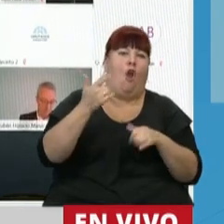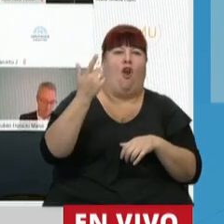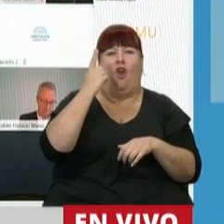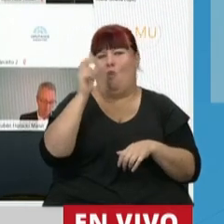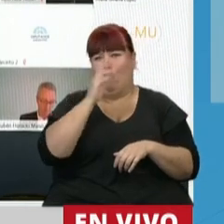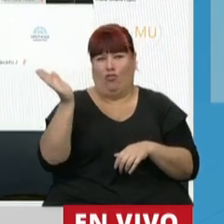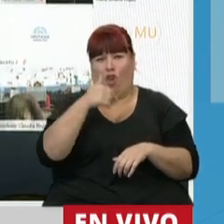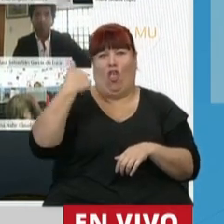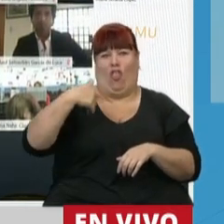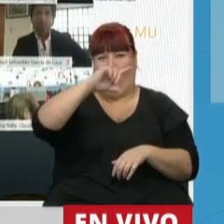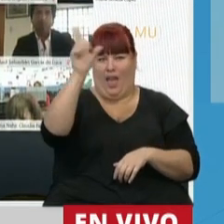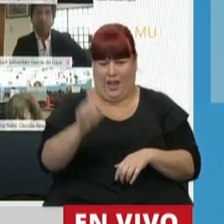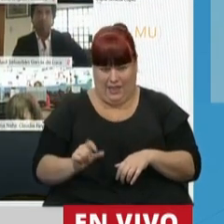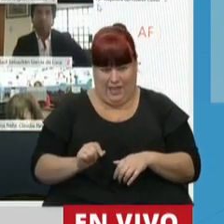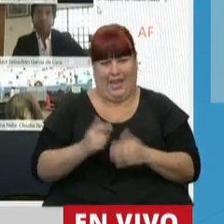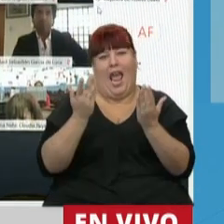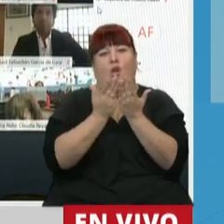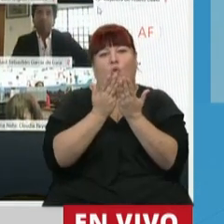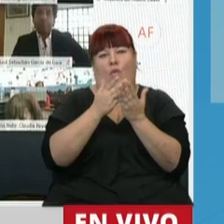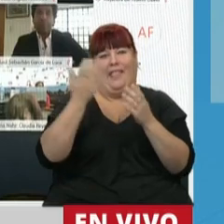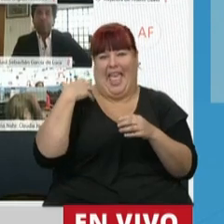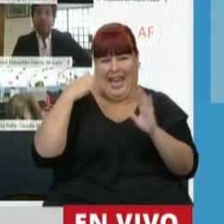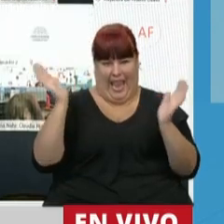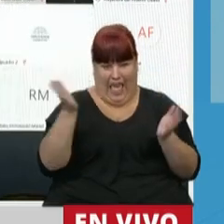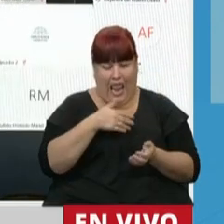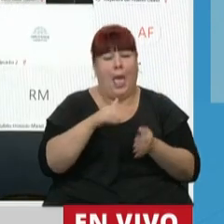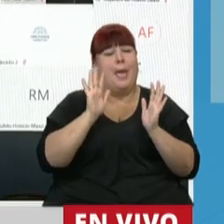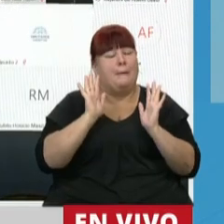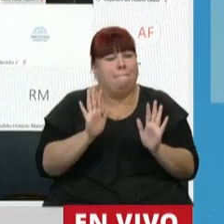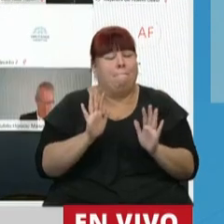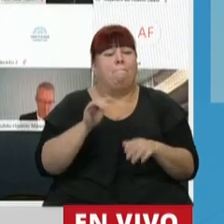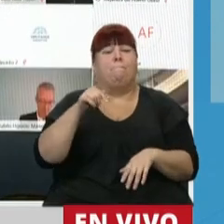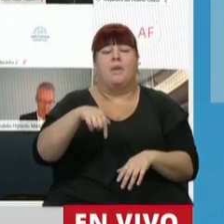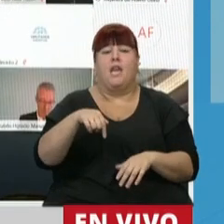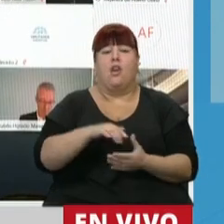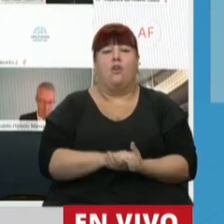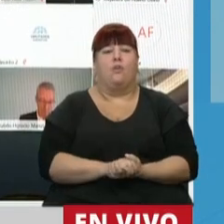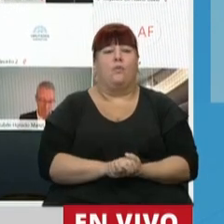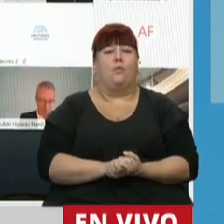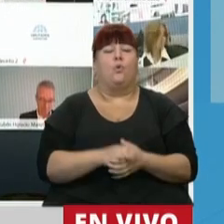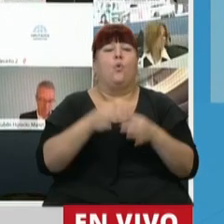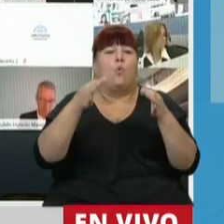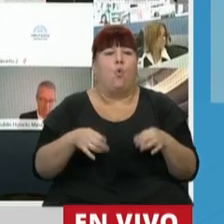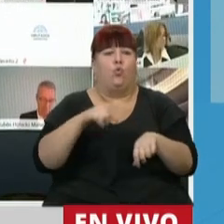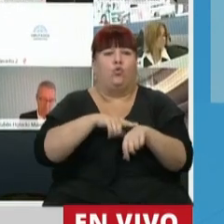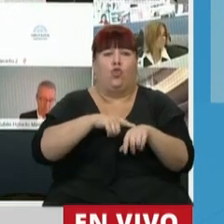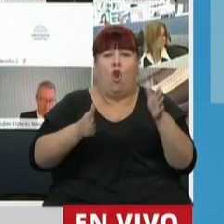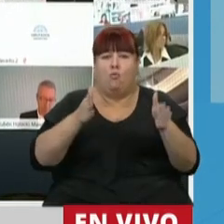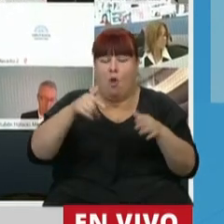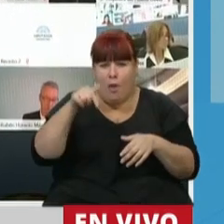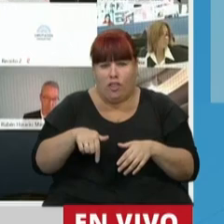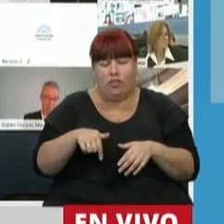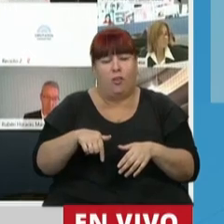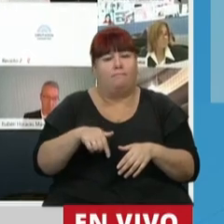jóvenes argentinos, los estudiantes en general. Pero dado esta circunstancia,